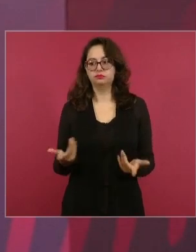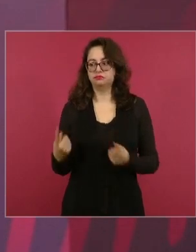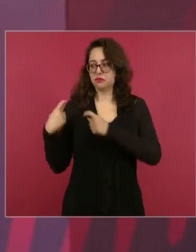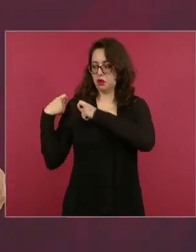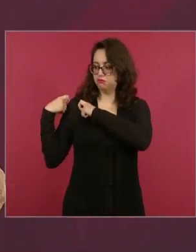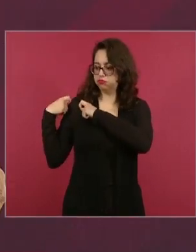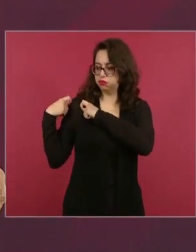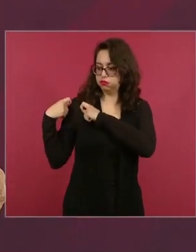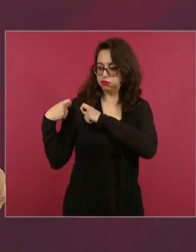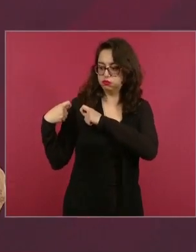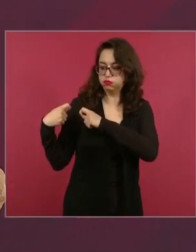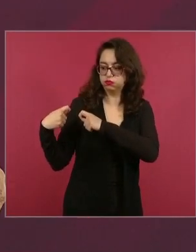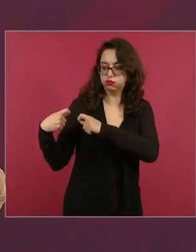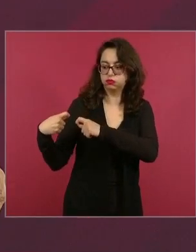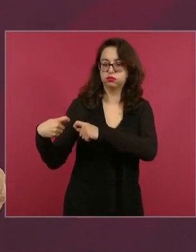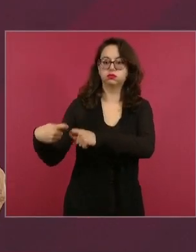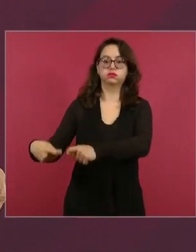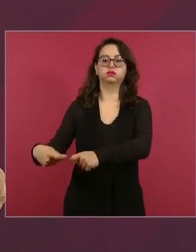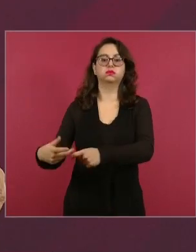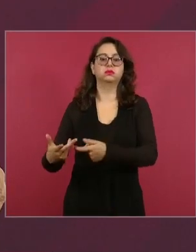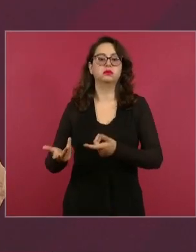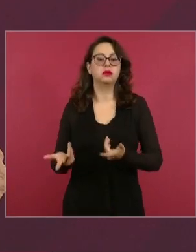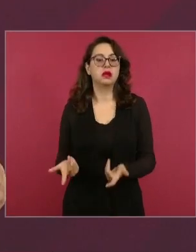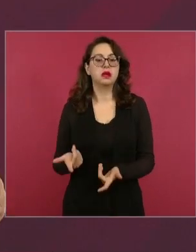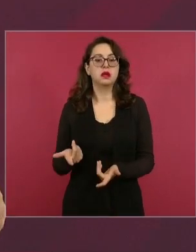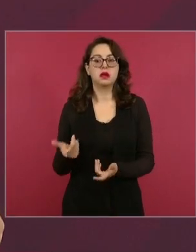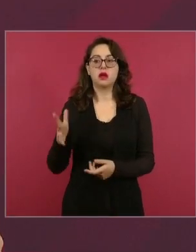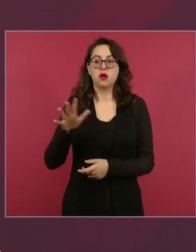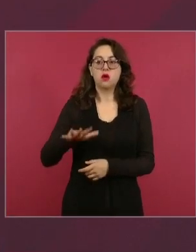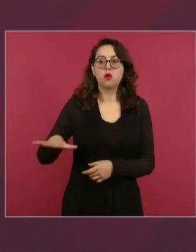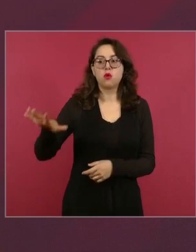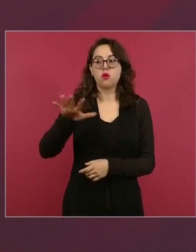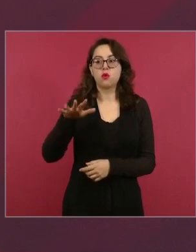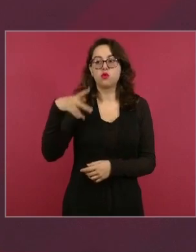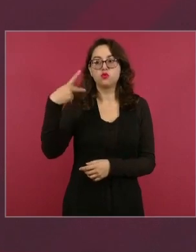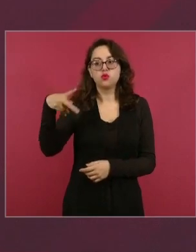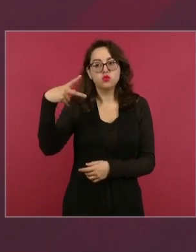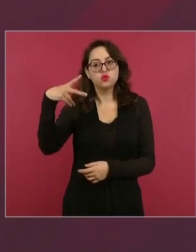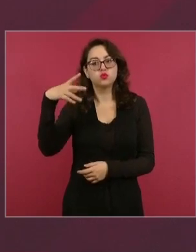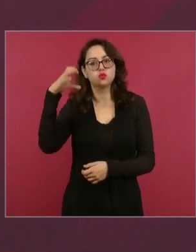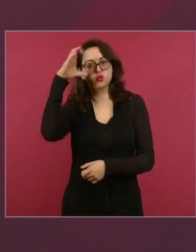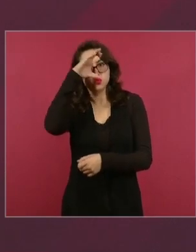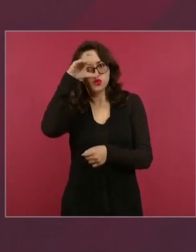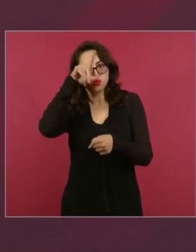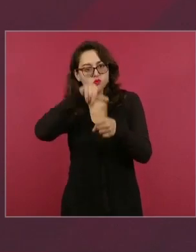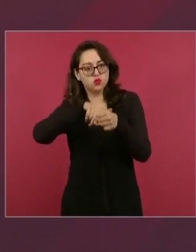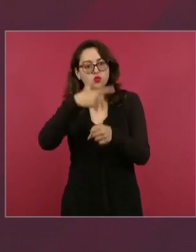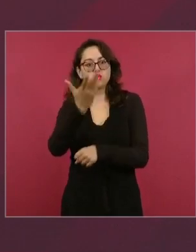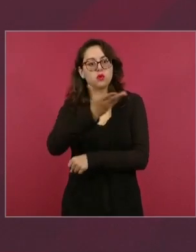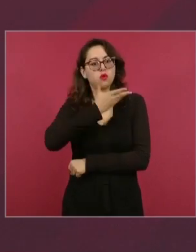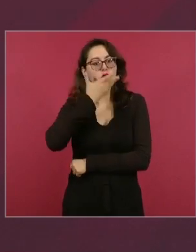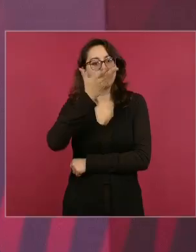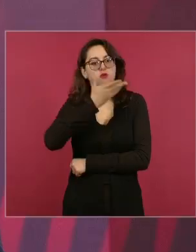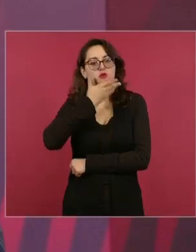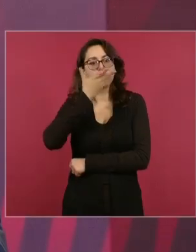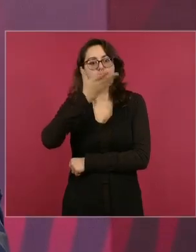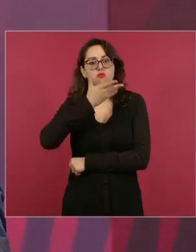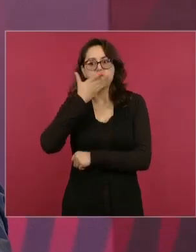tradiciones, a las costumbres, a las culturas